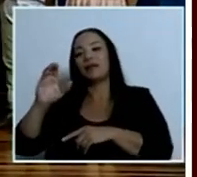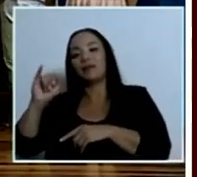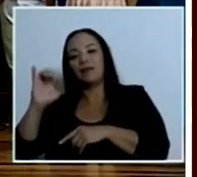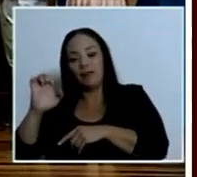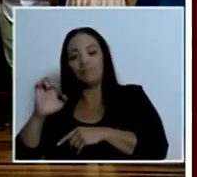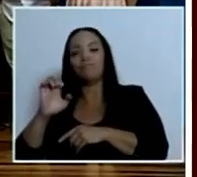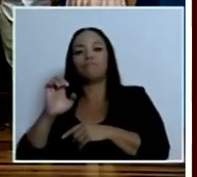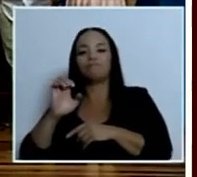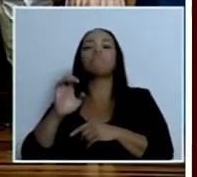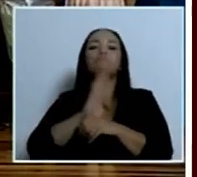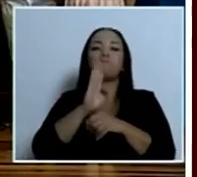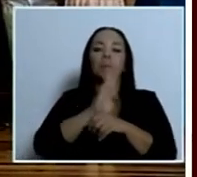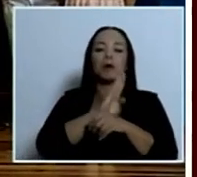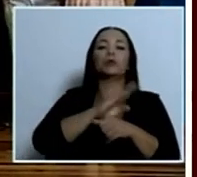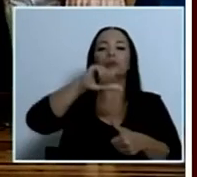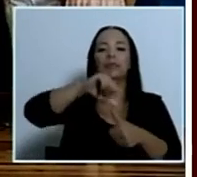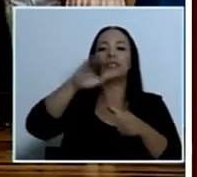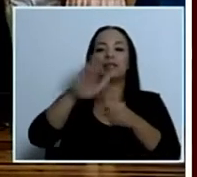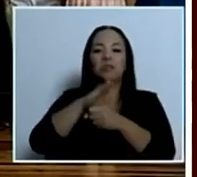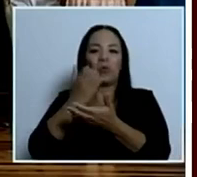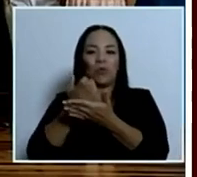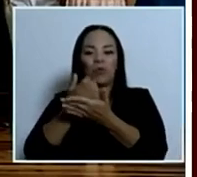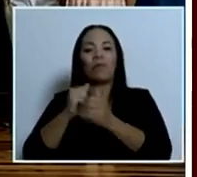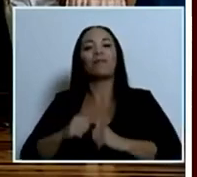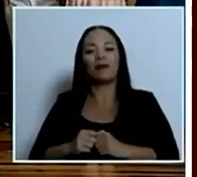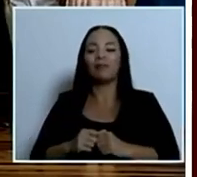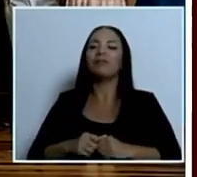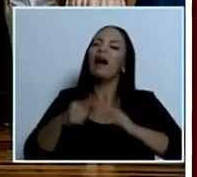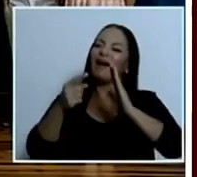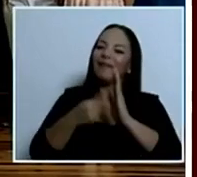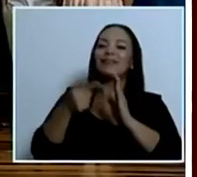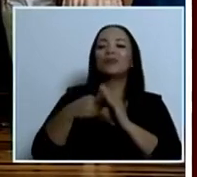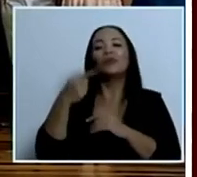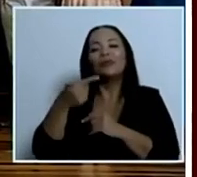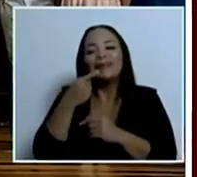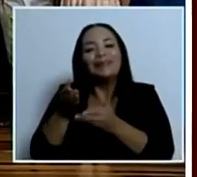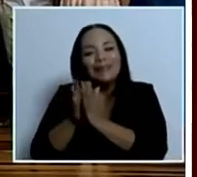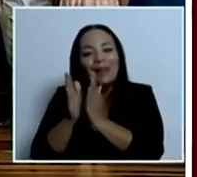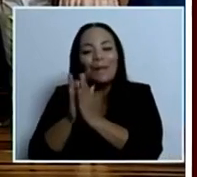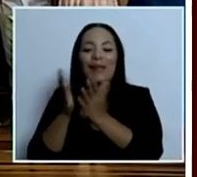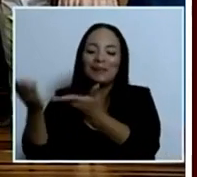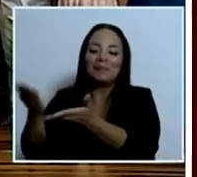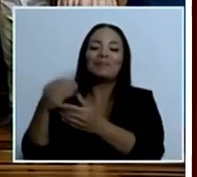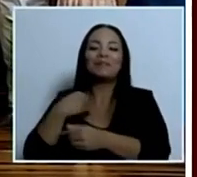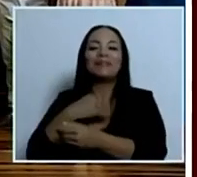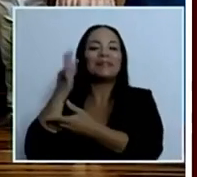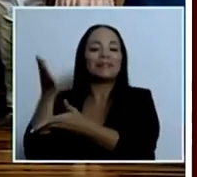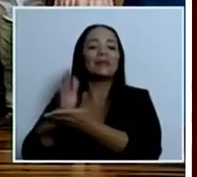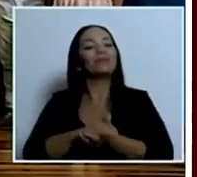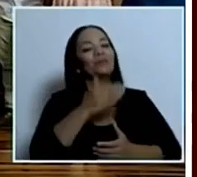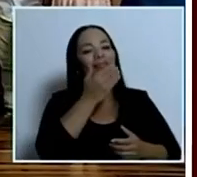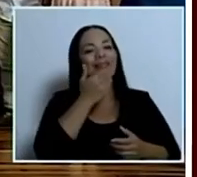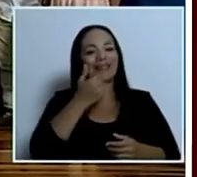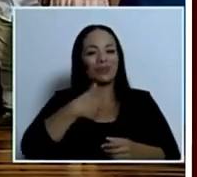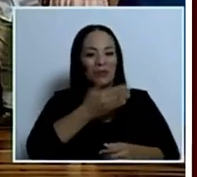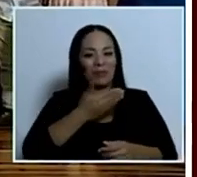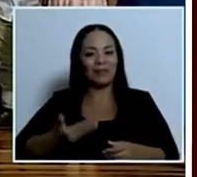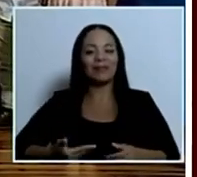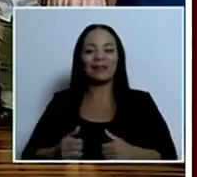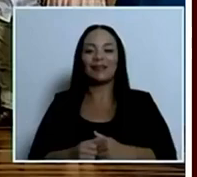Económica, porque de vez en cuando los voy a fregar con cosas como esta. Dele, Ministra. Muchas gracias, señor presidente. Bueno,